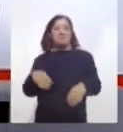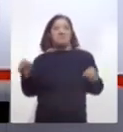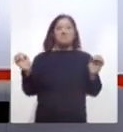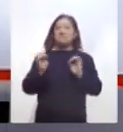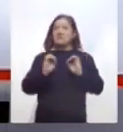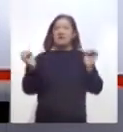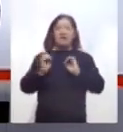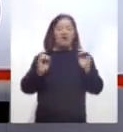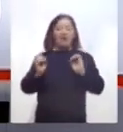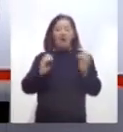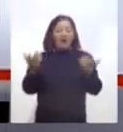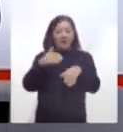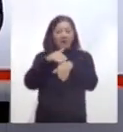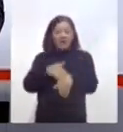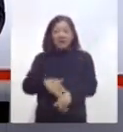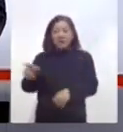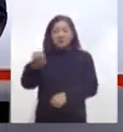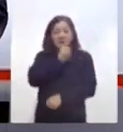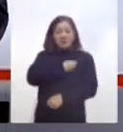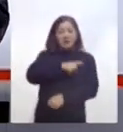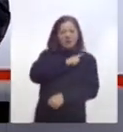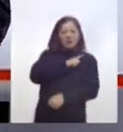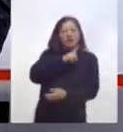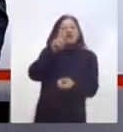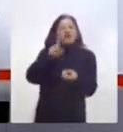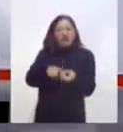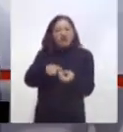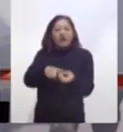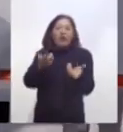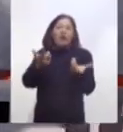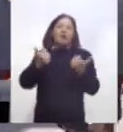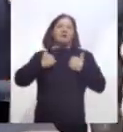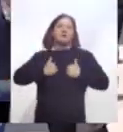autoridades de salud es en Chautempan. Veamos.